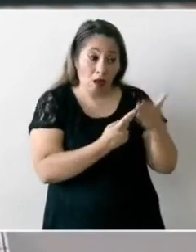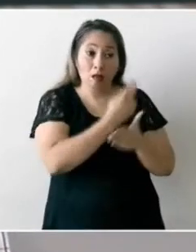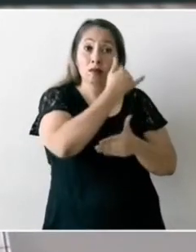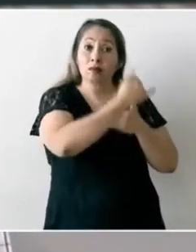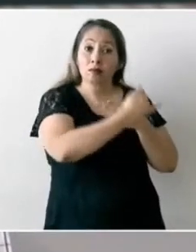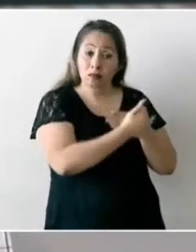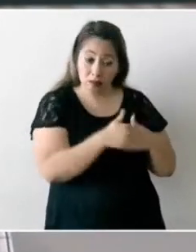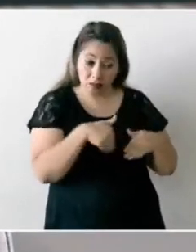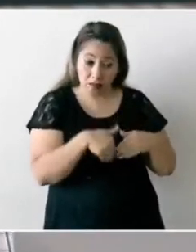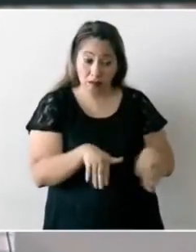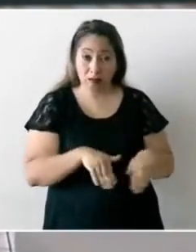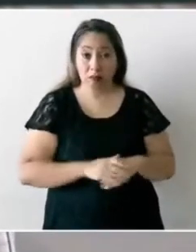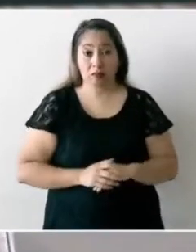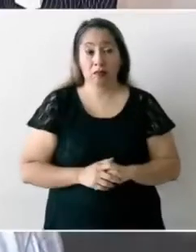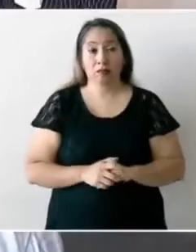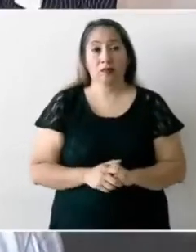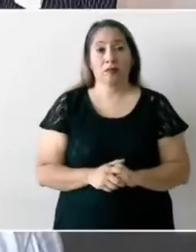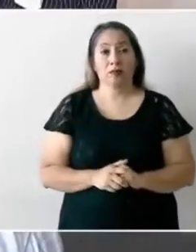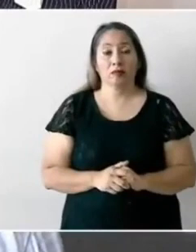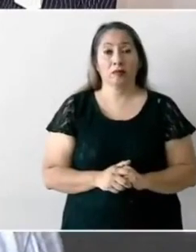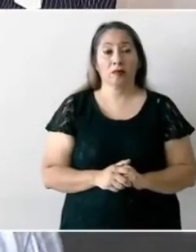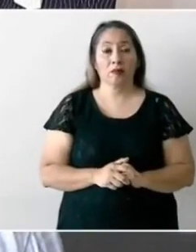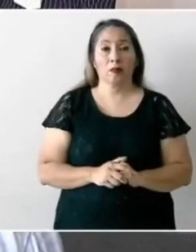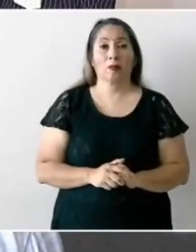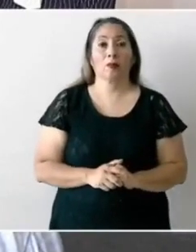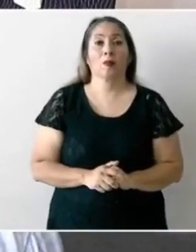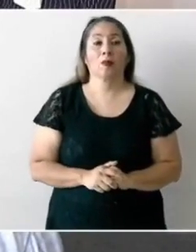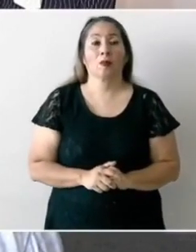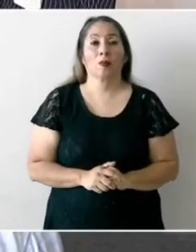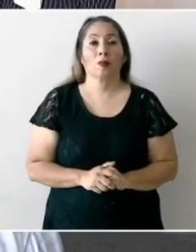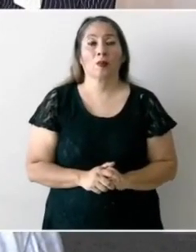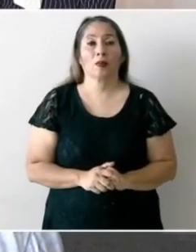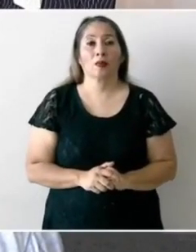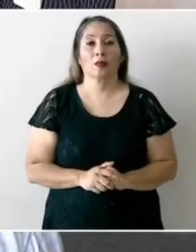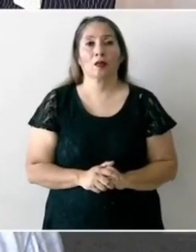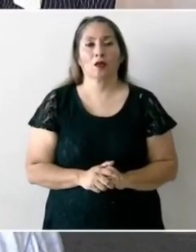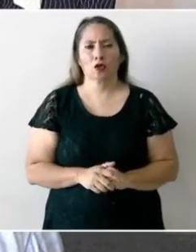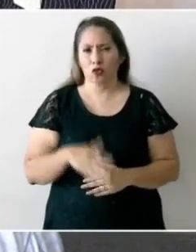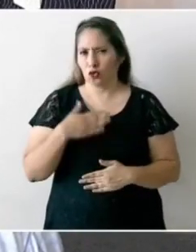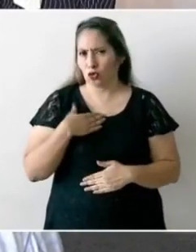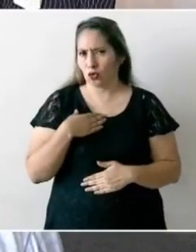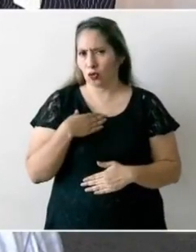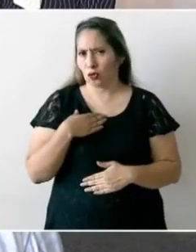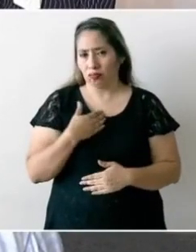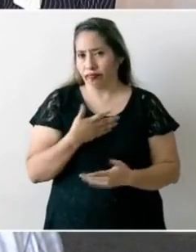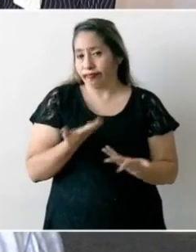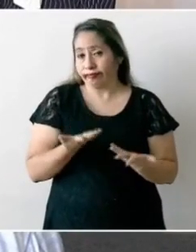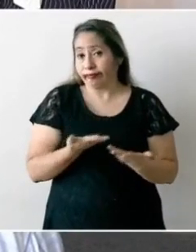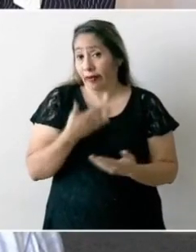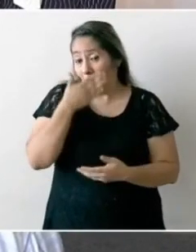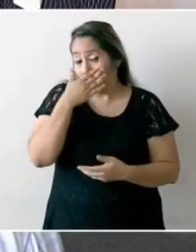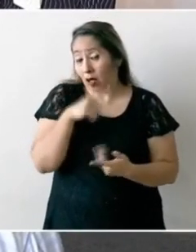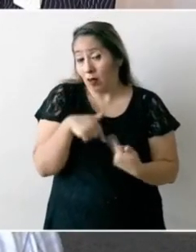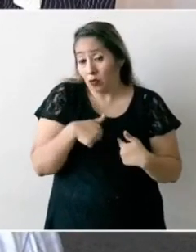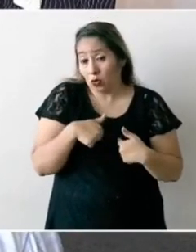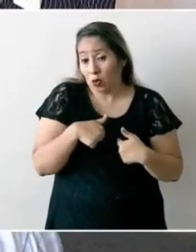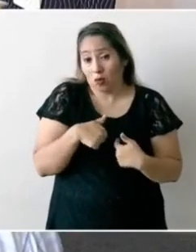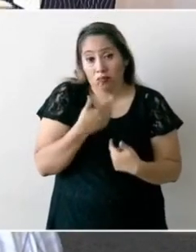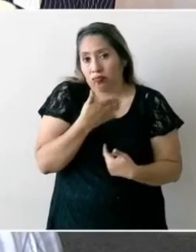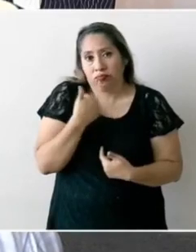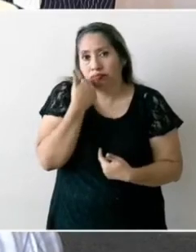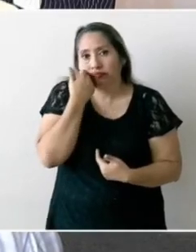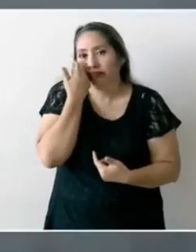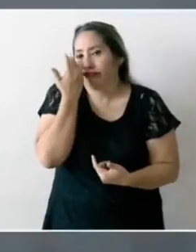Yo no quiero heredar obras inconclusas a los nuevos gobiernos.